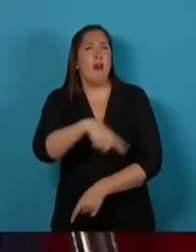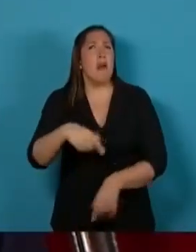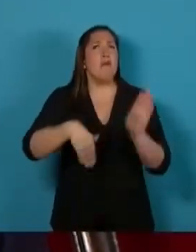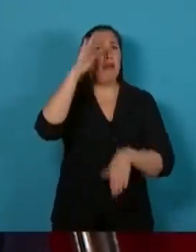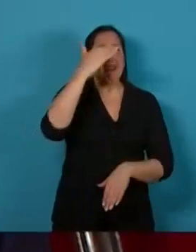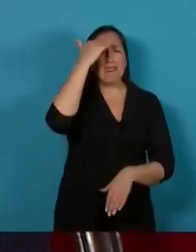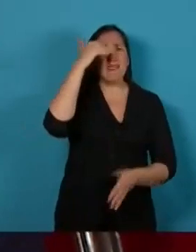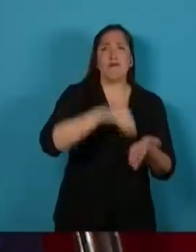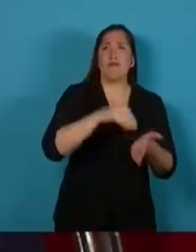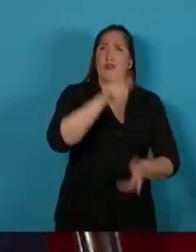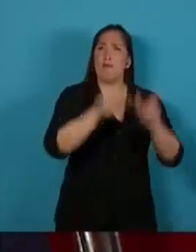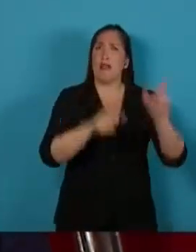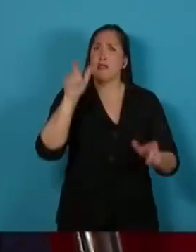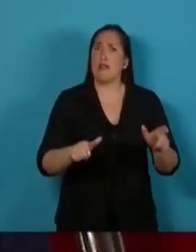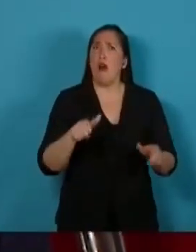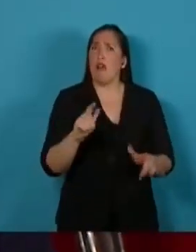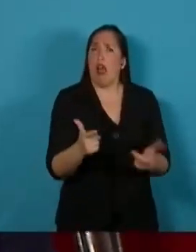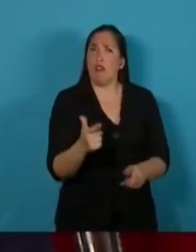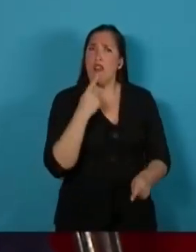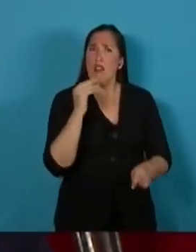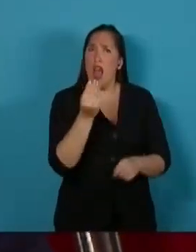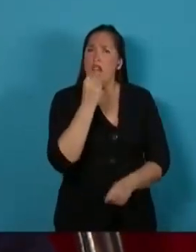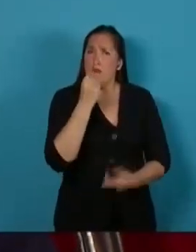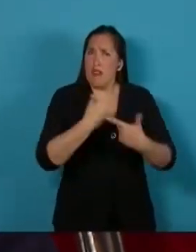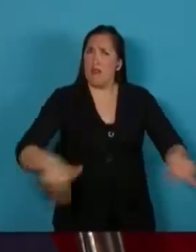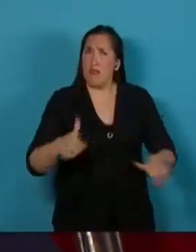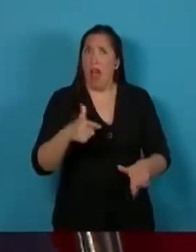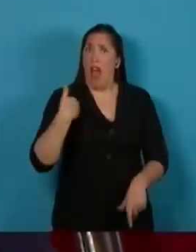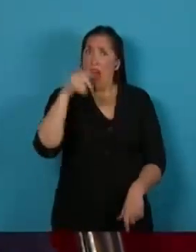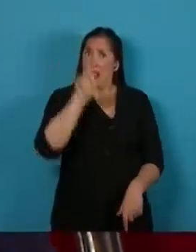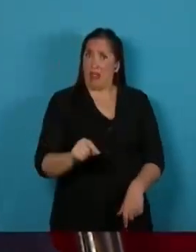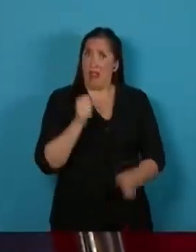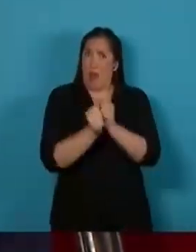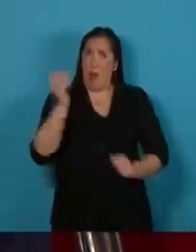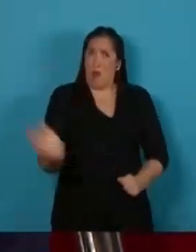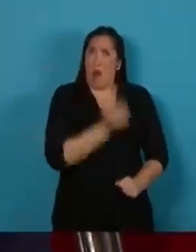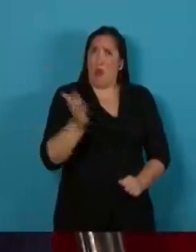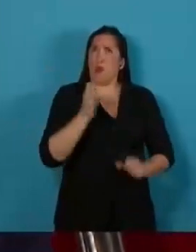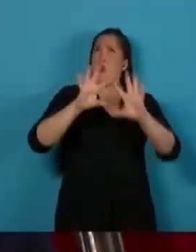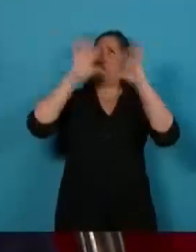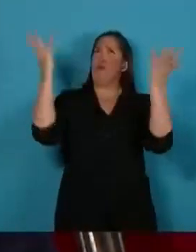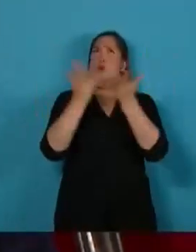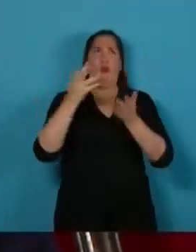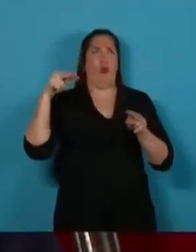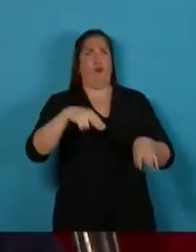sufren de inseguridad alimentaria en un país que es uno de los mayores productores de alimentos del mundo.